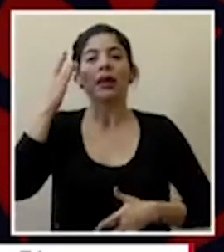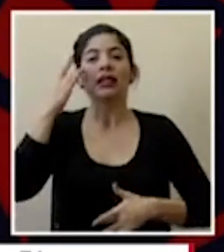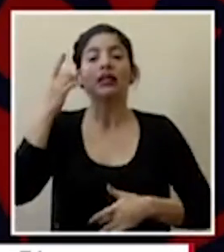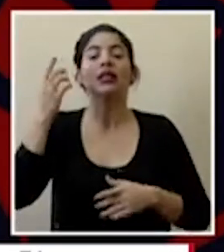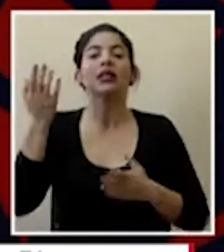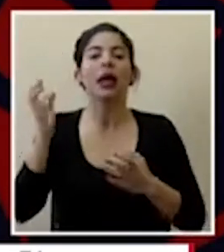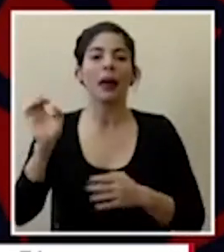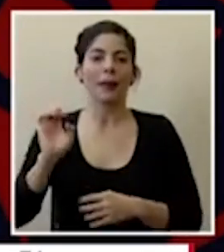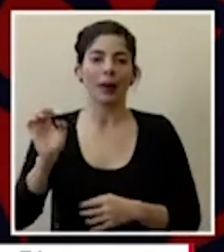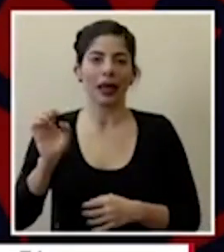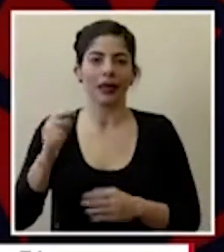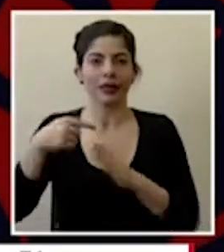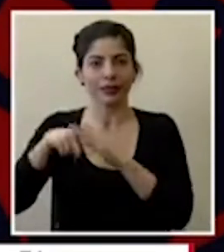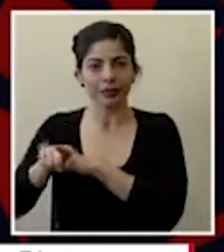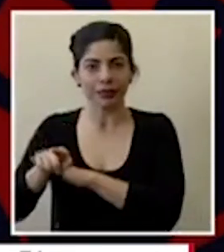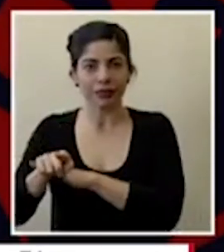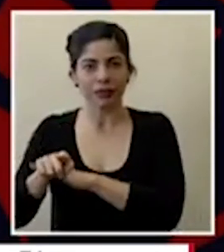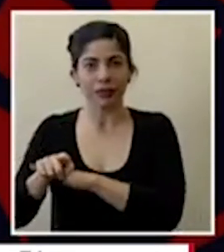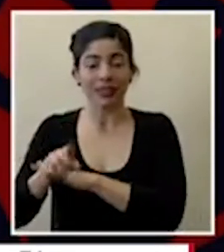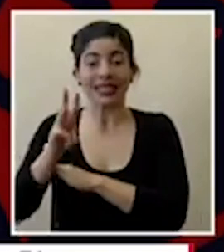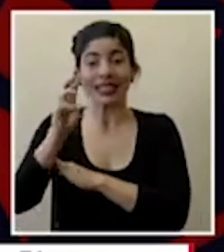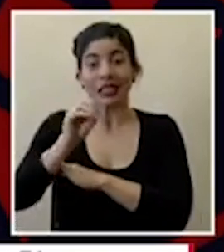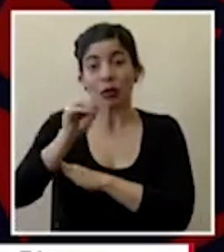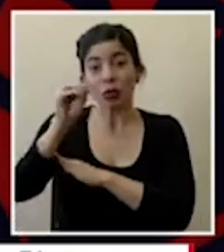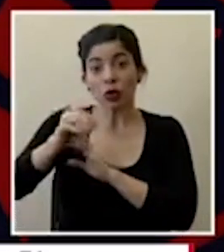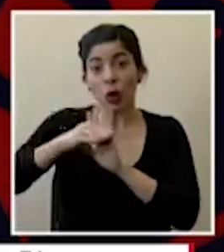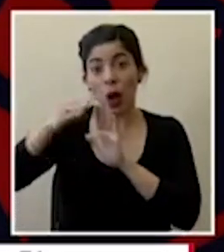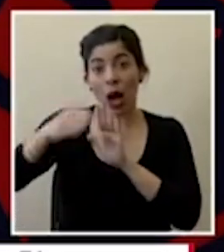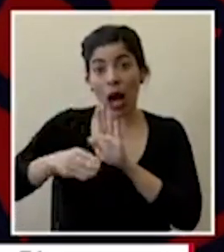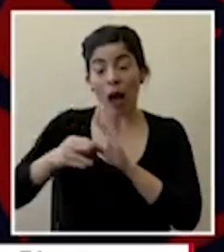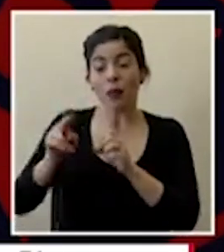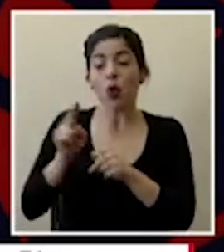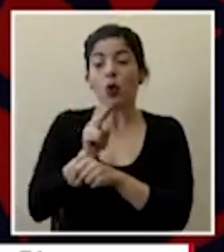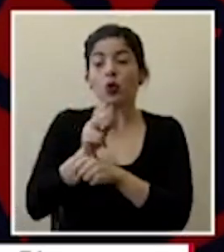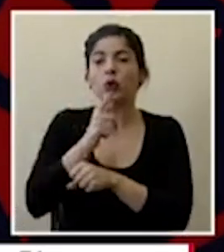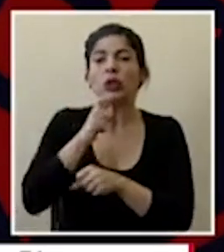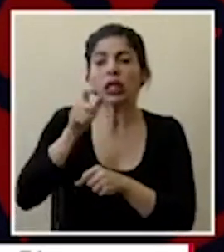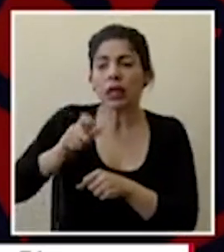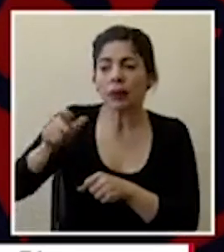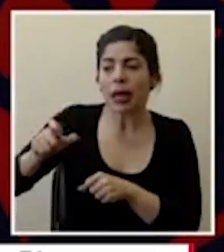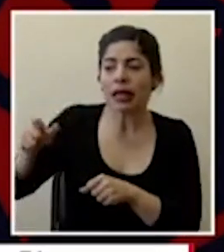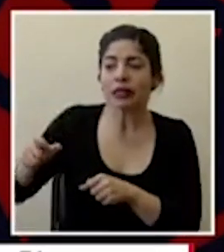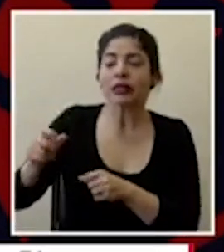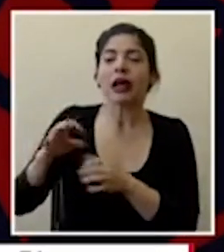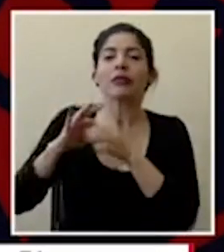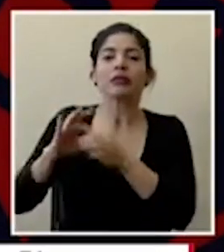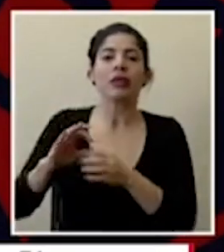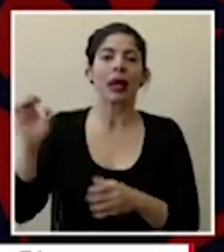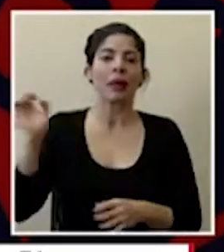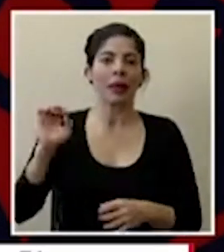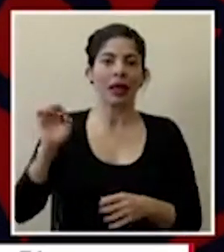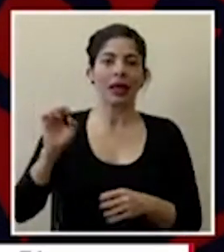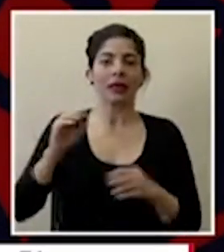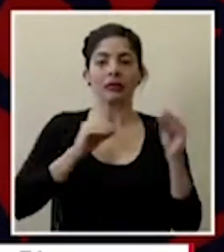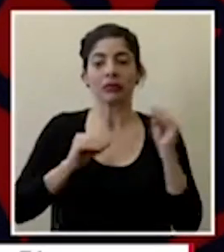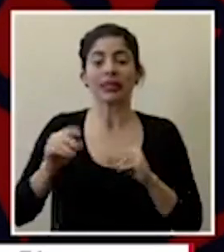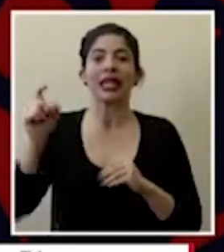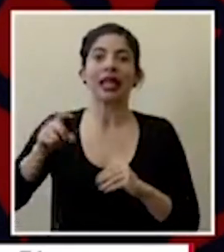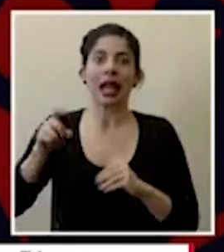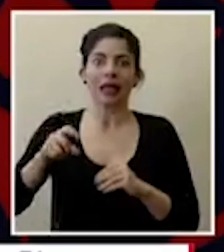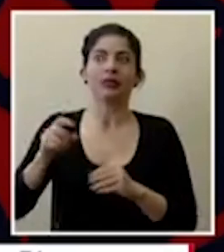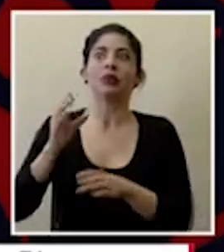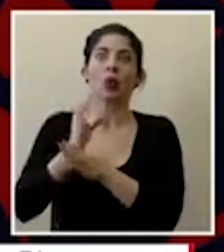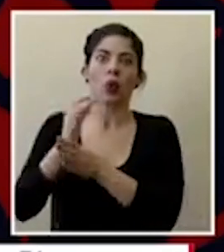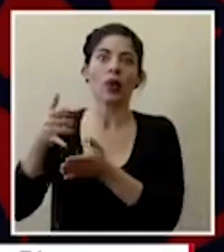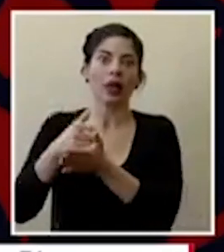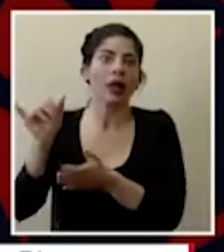servicios de urgencias 60% de nuestras camas están ocupadas por pacientes que ingresaron por servicios de urgencias que necesitan unidades de